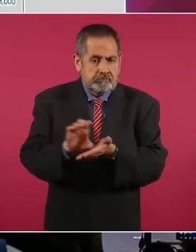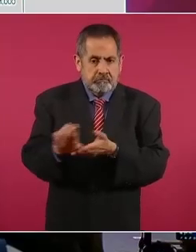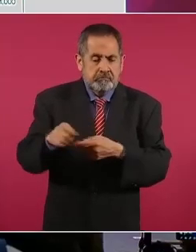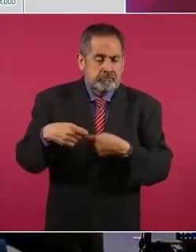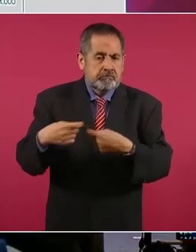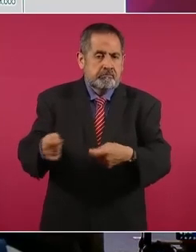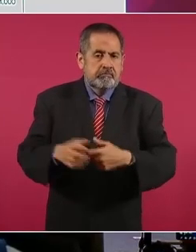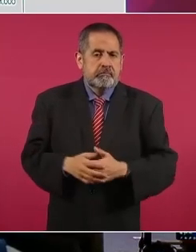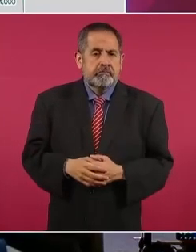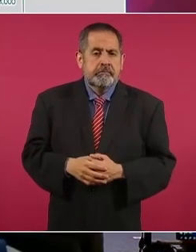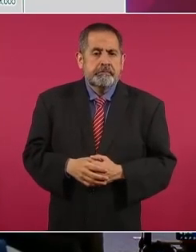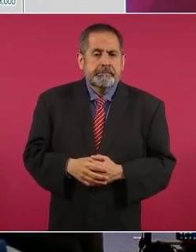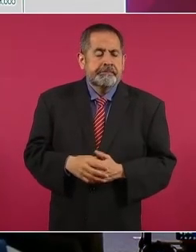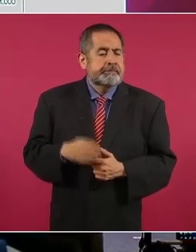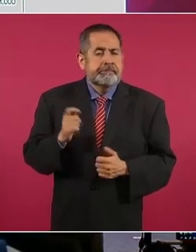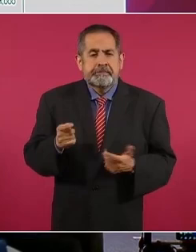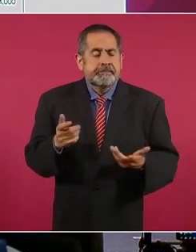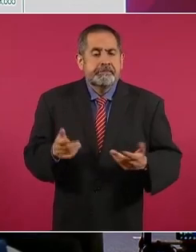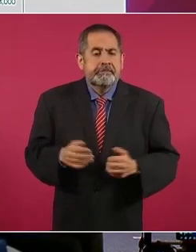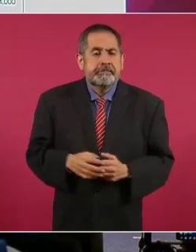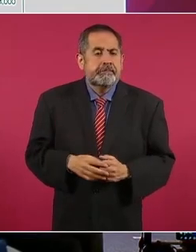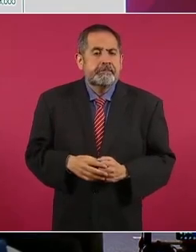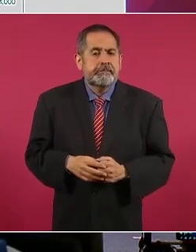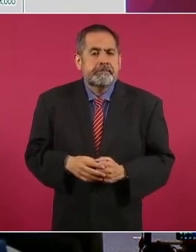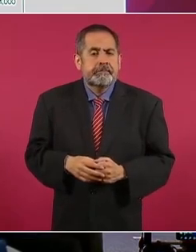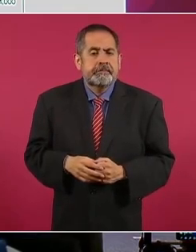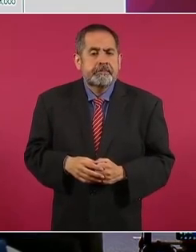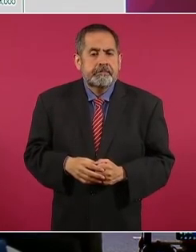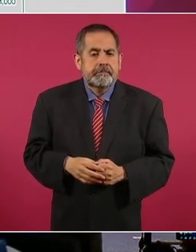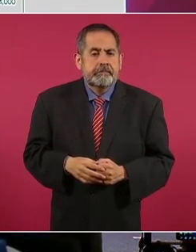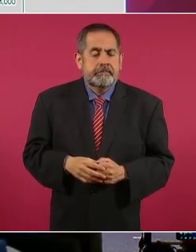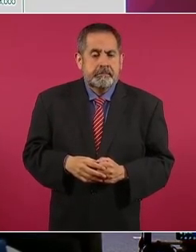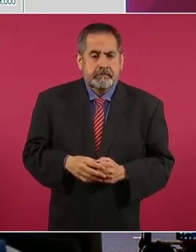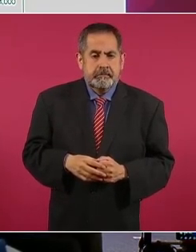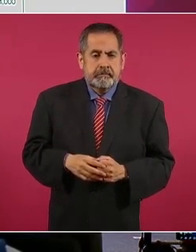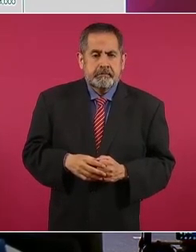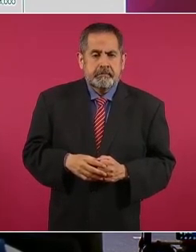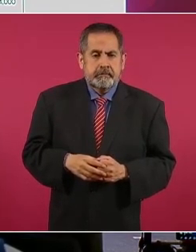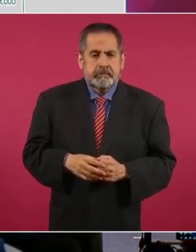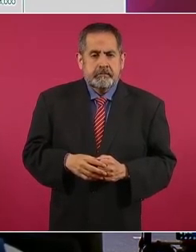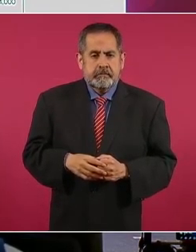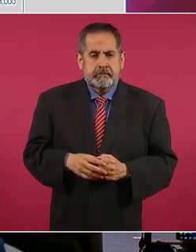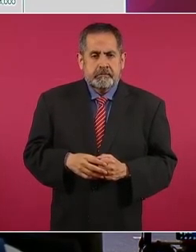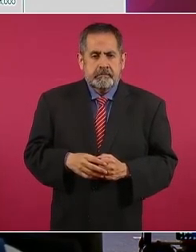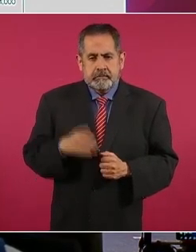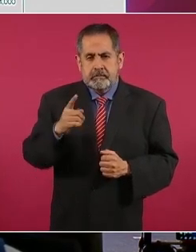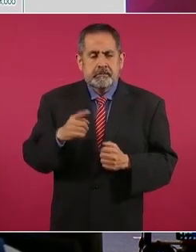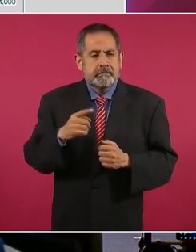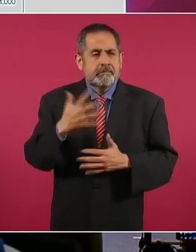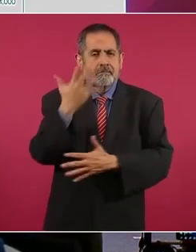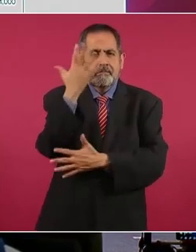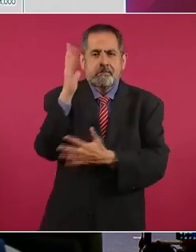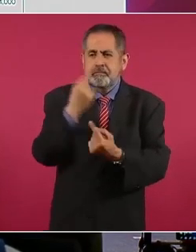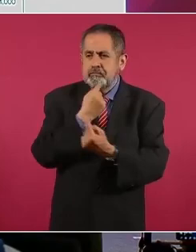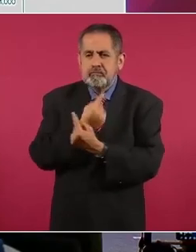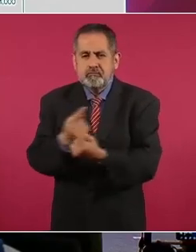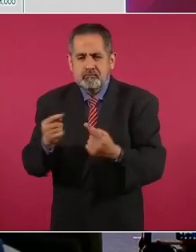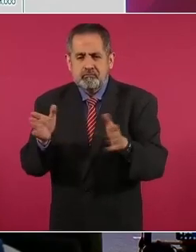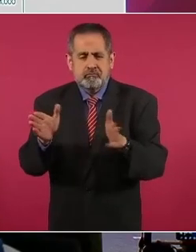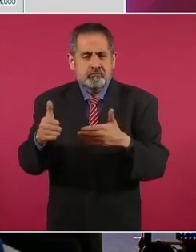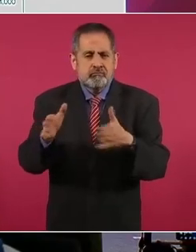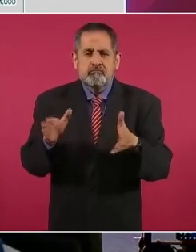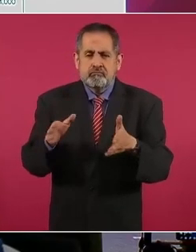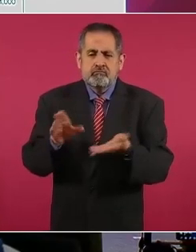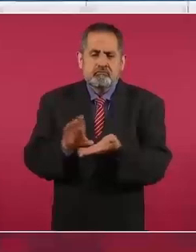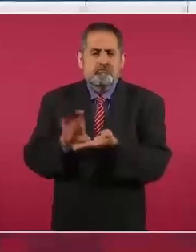Esto tiene que ver con estancias infantiles, sobre todo